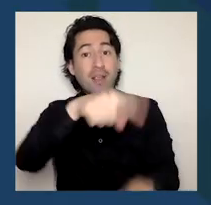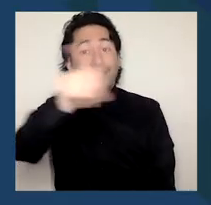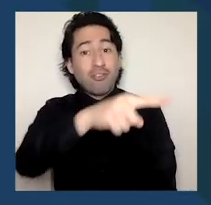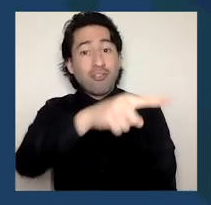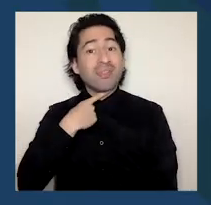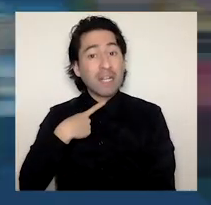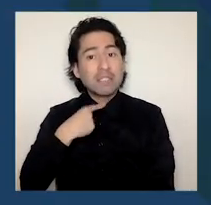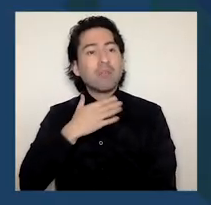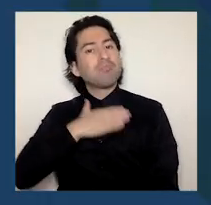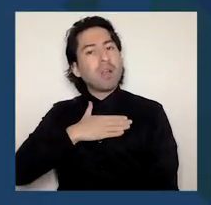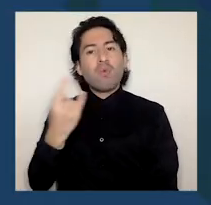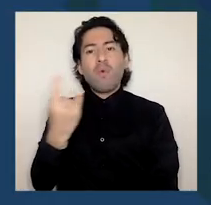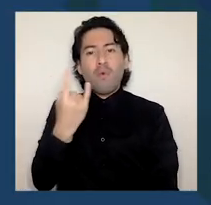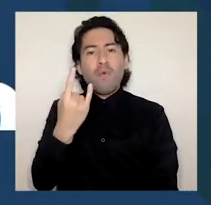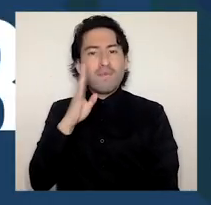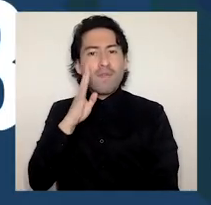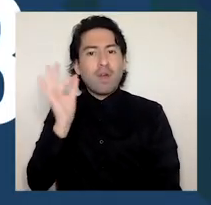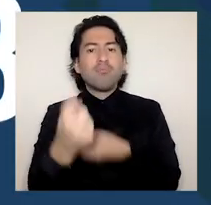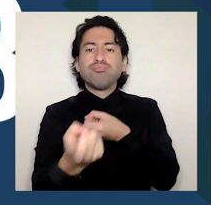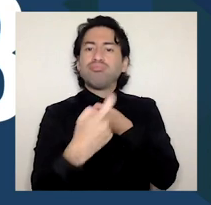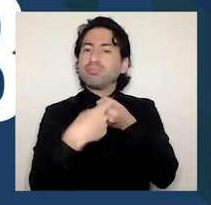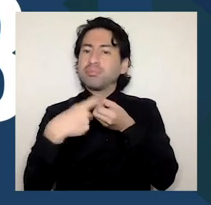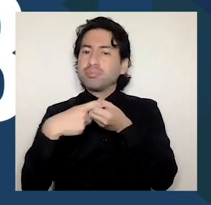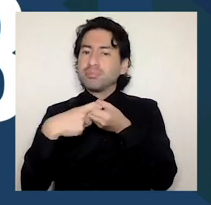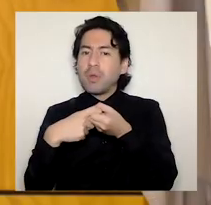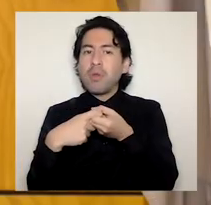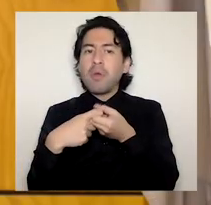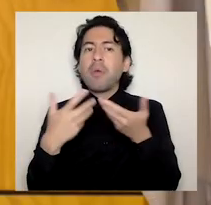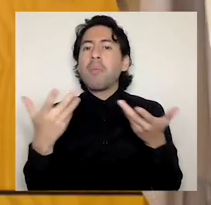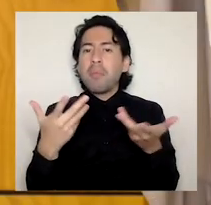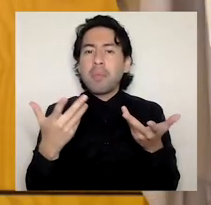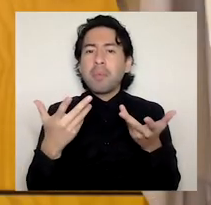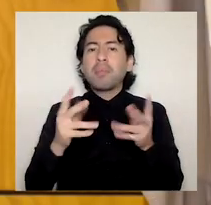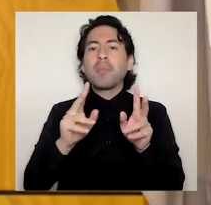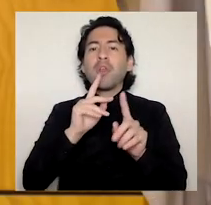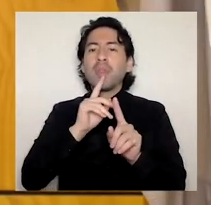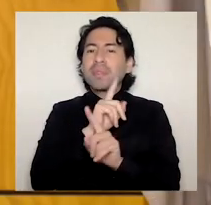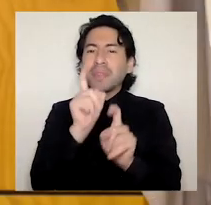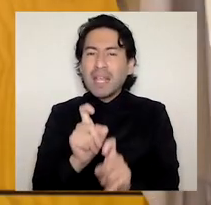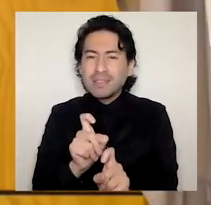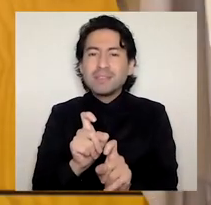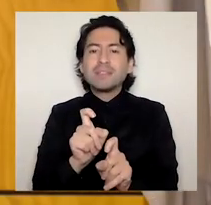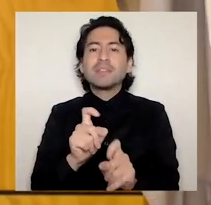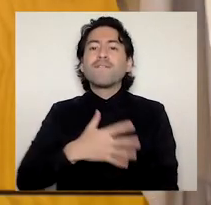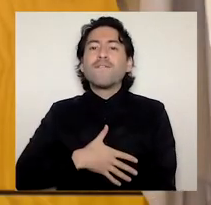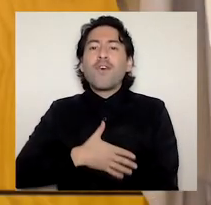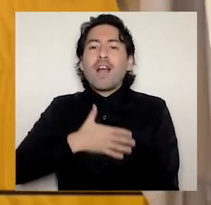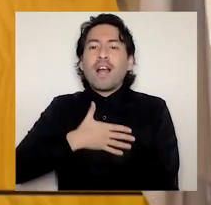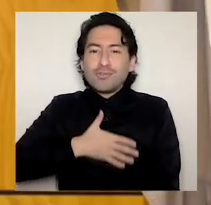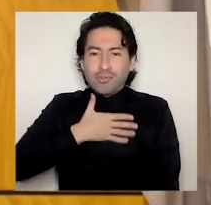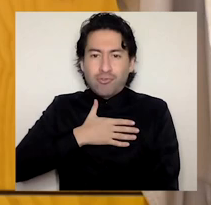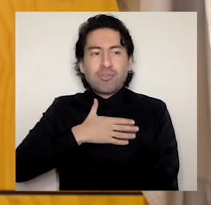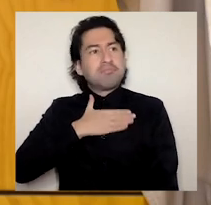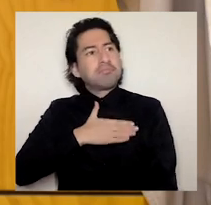un conjunto de experiencias como, por ejemplo, test vocacionales. En el contexto que estamos viviendo, los resultados